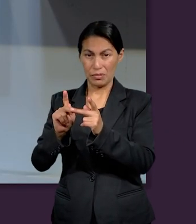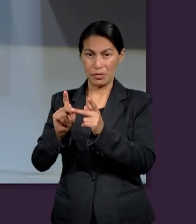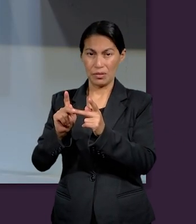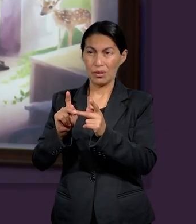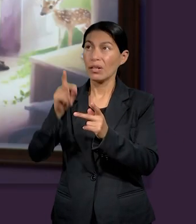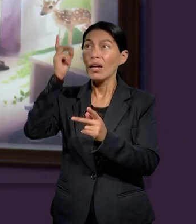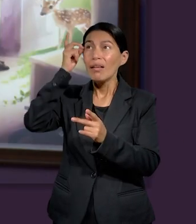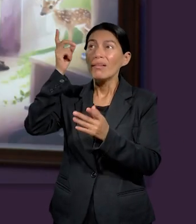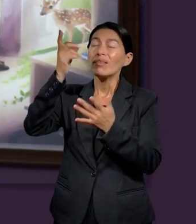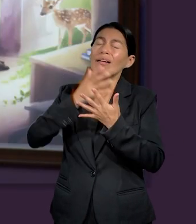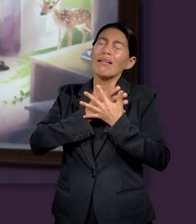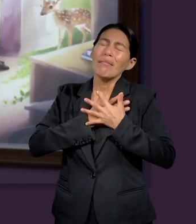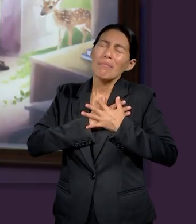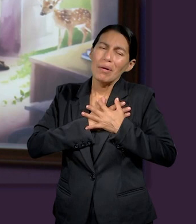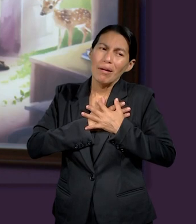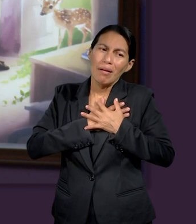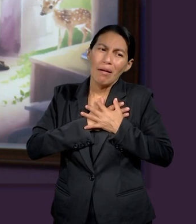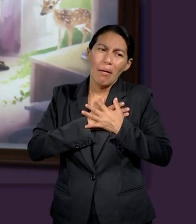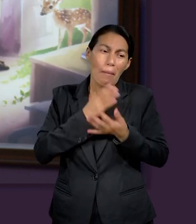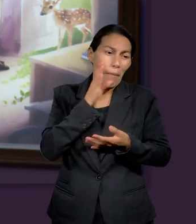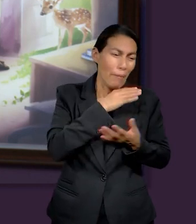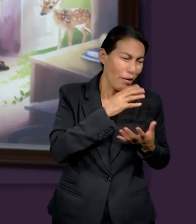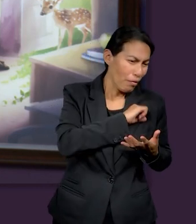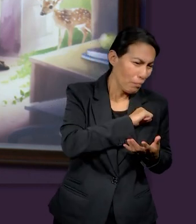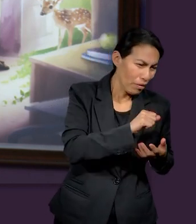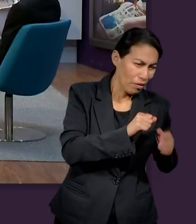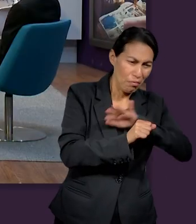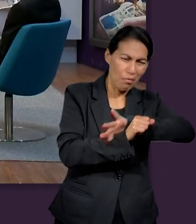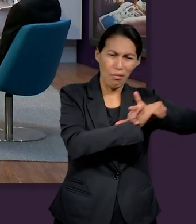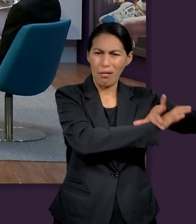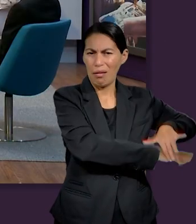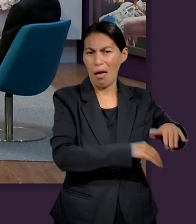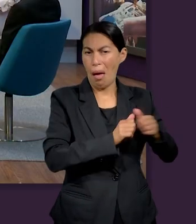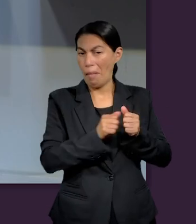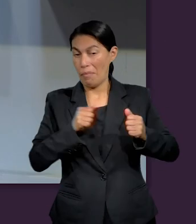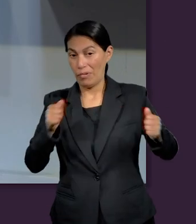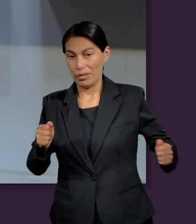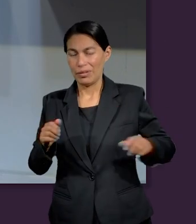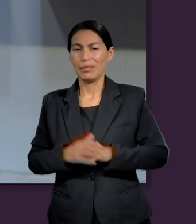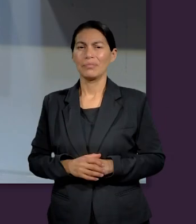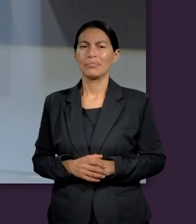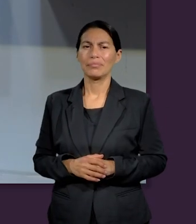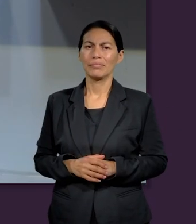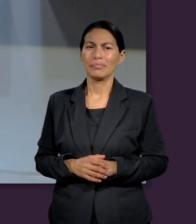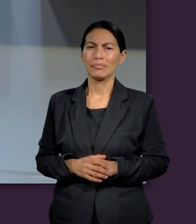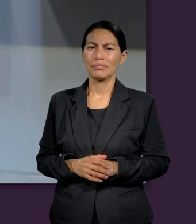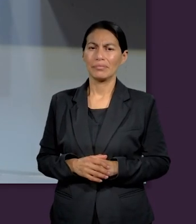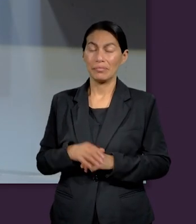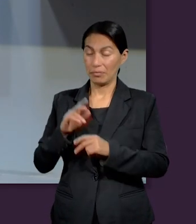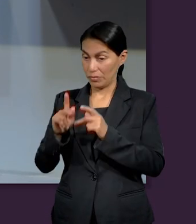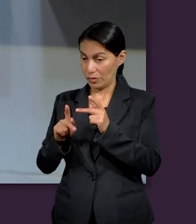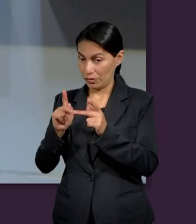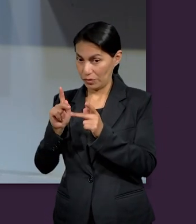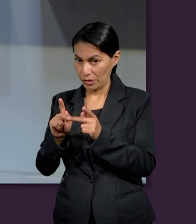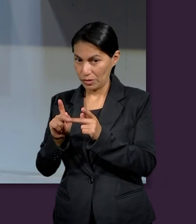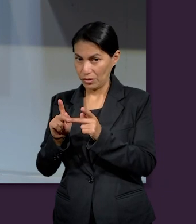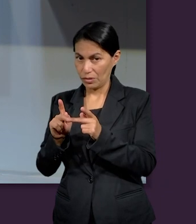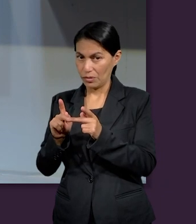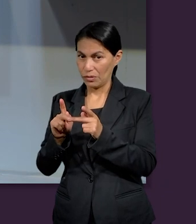recto temeroso de Dios apartado del mal otra versión dice intachable no en el sentido de